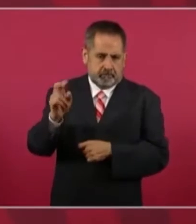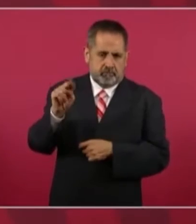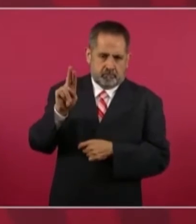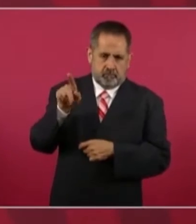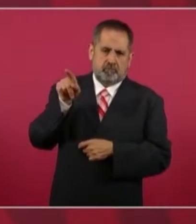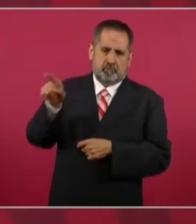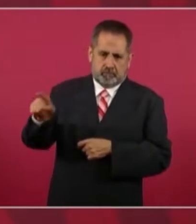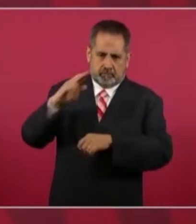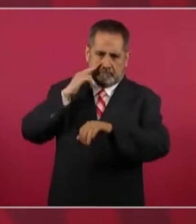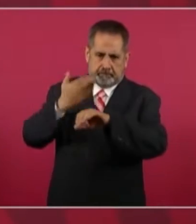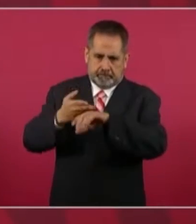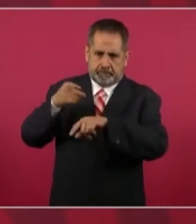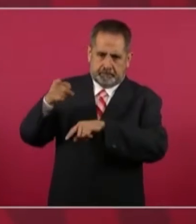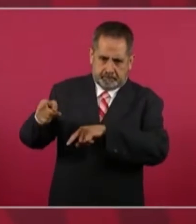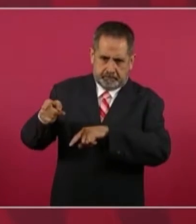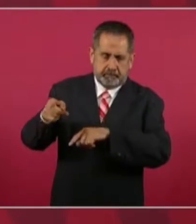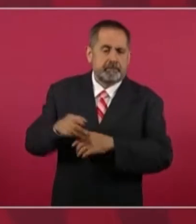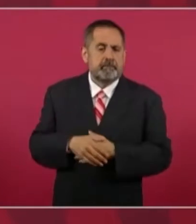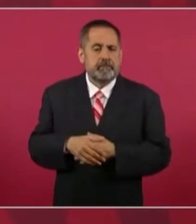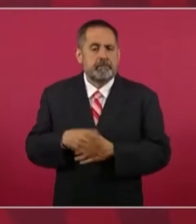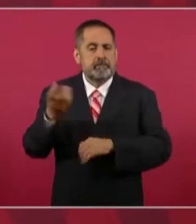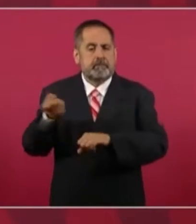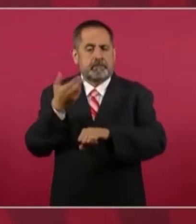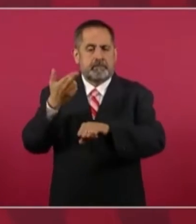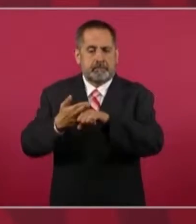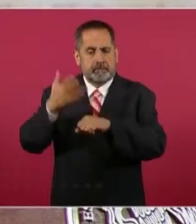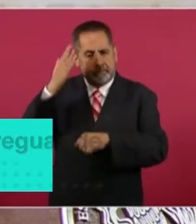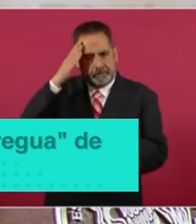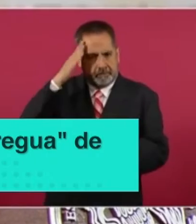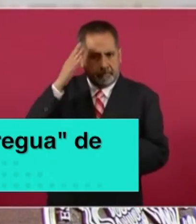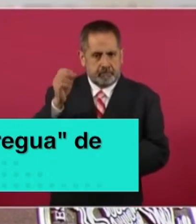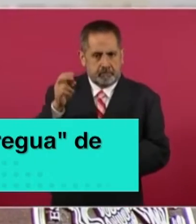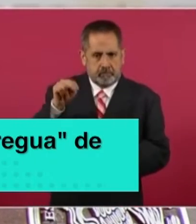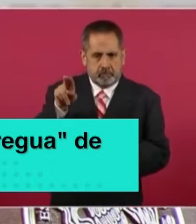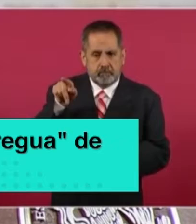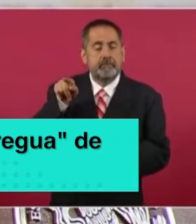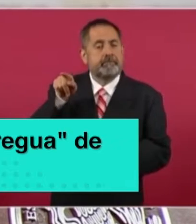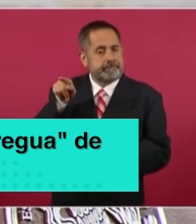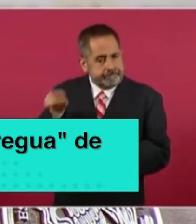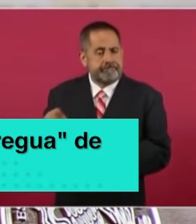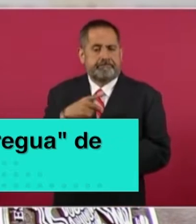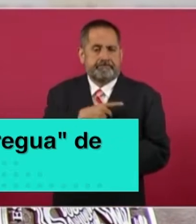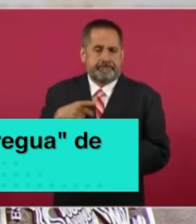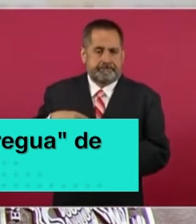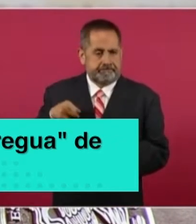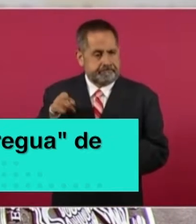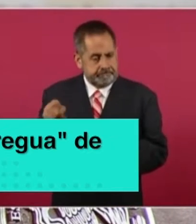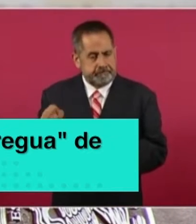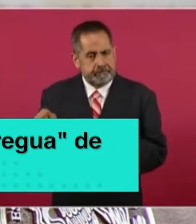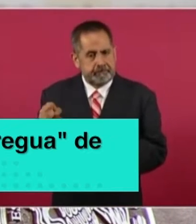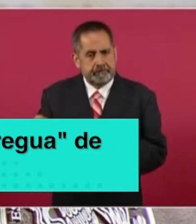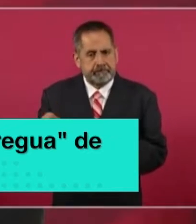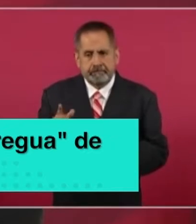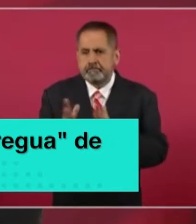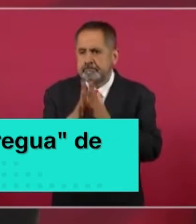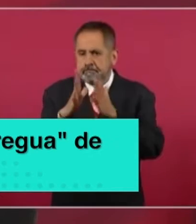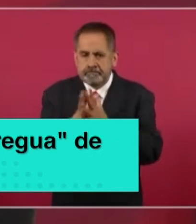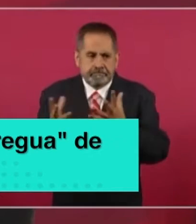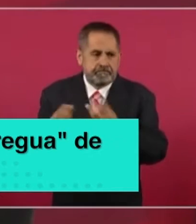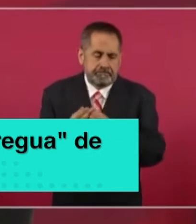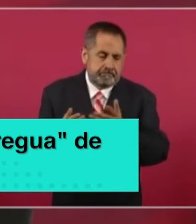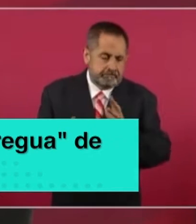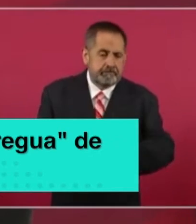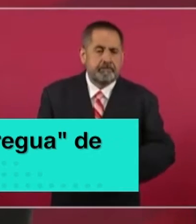El presidente Andrés Manuel López Obrador, después de plantear que se acuerde una tregua de cinco años para que todos los